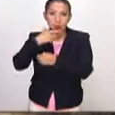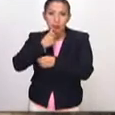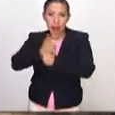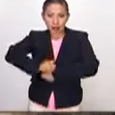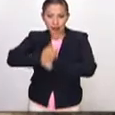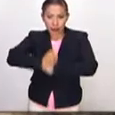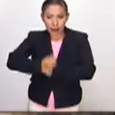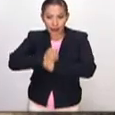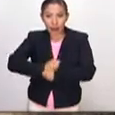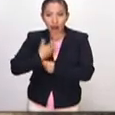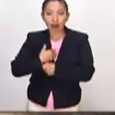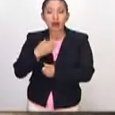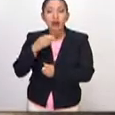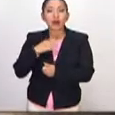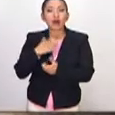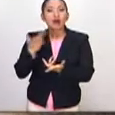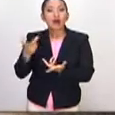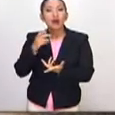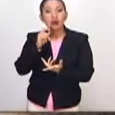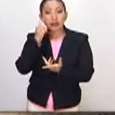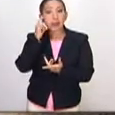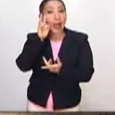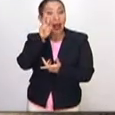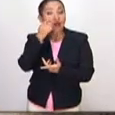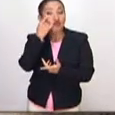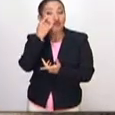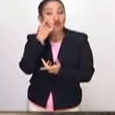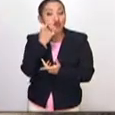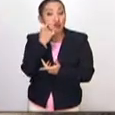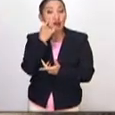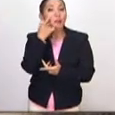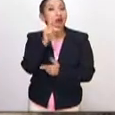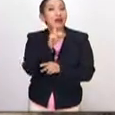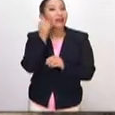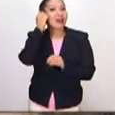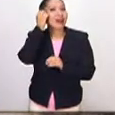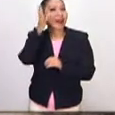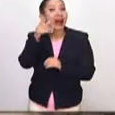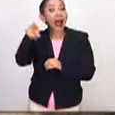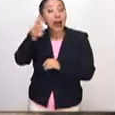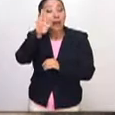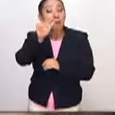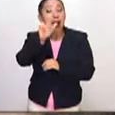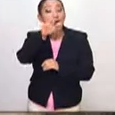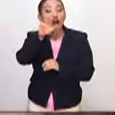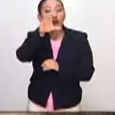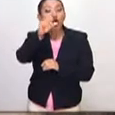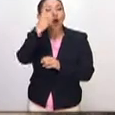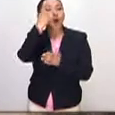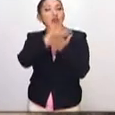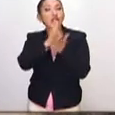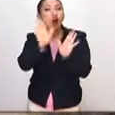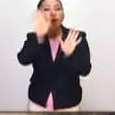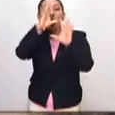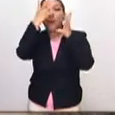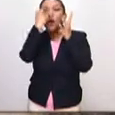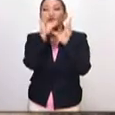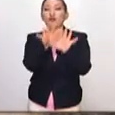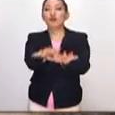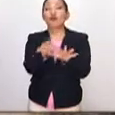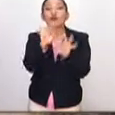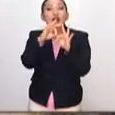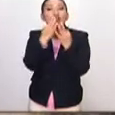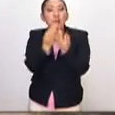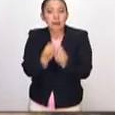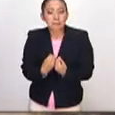como se llama el cónsul, también se percibe la lágrima, porque no olvidemos que el barroco no es solamente un estilo artístico, era una forma de vida.